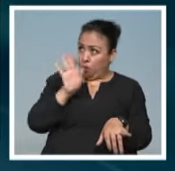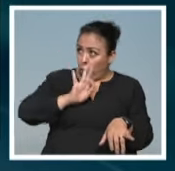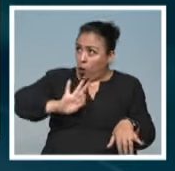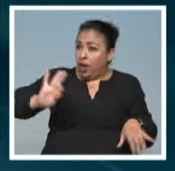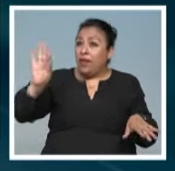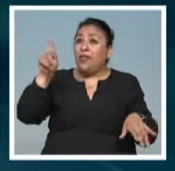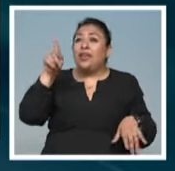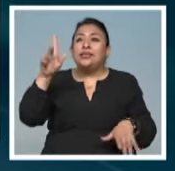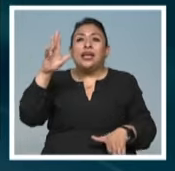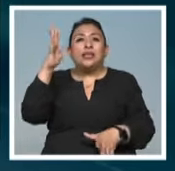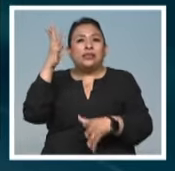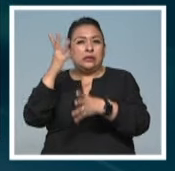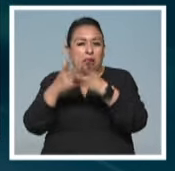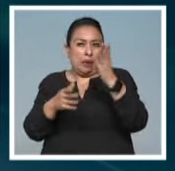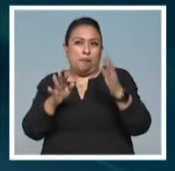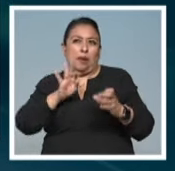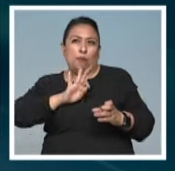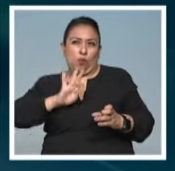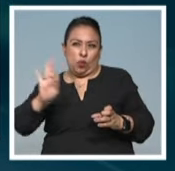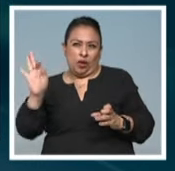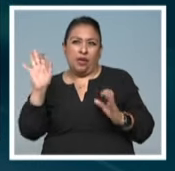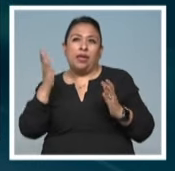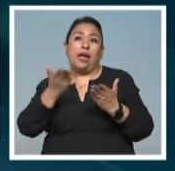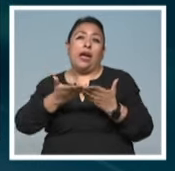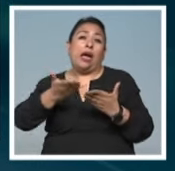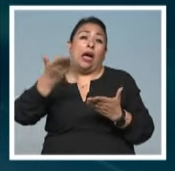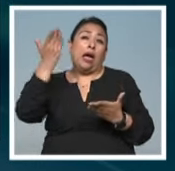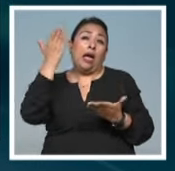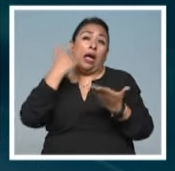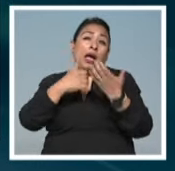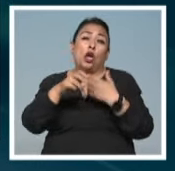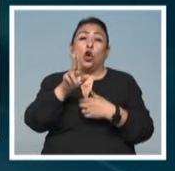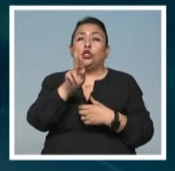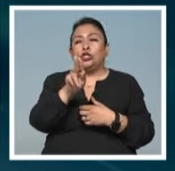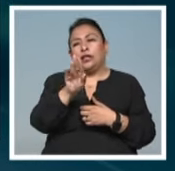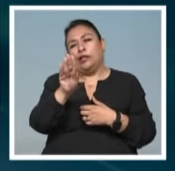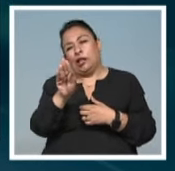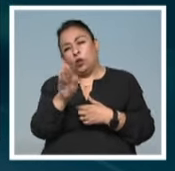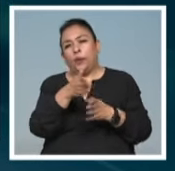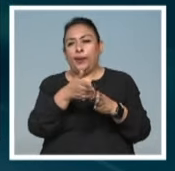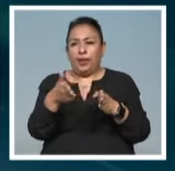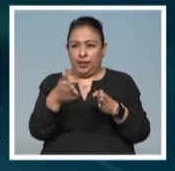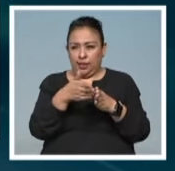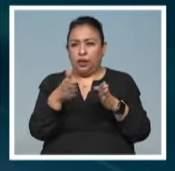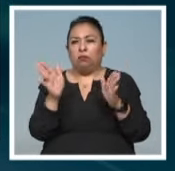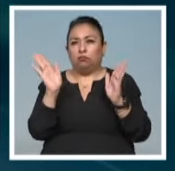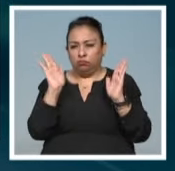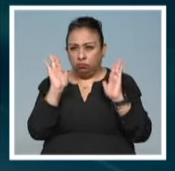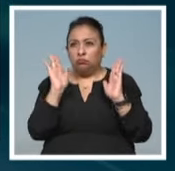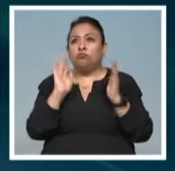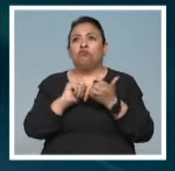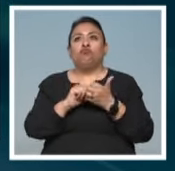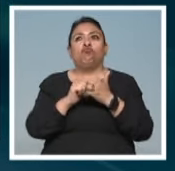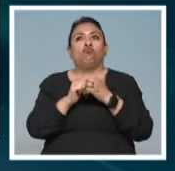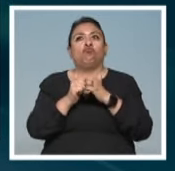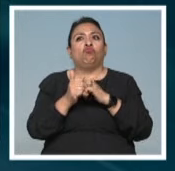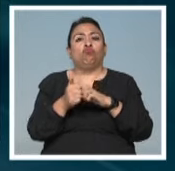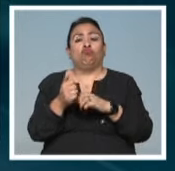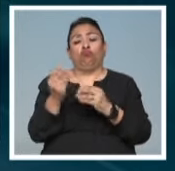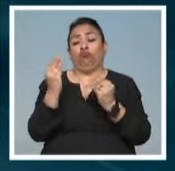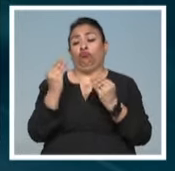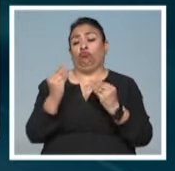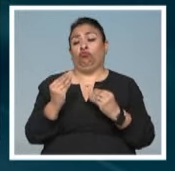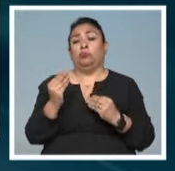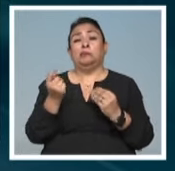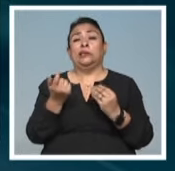porque era un escape posible en la época, en los 80, en los 90, el convertirte en esta especie